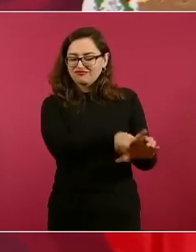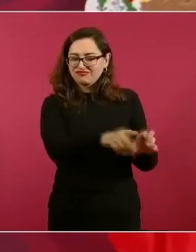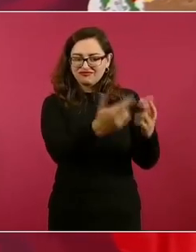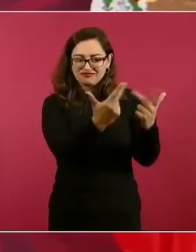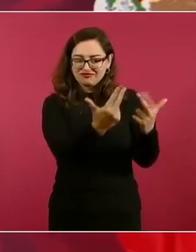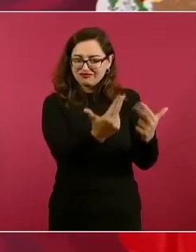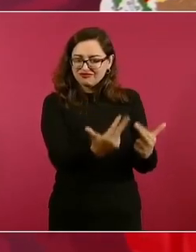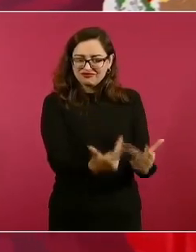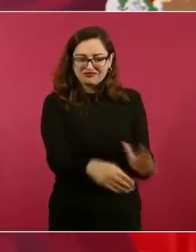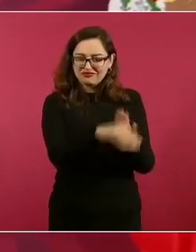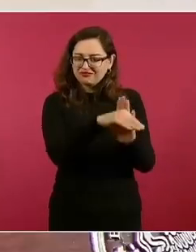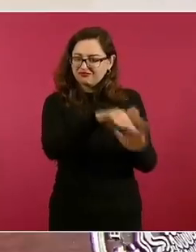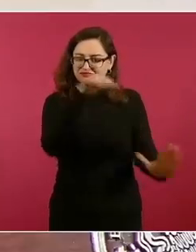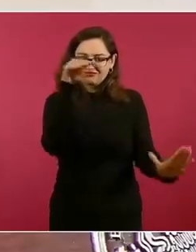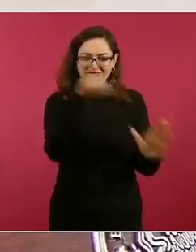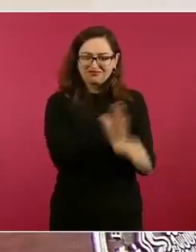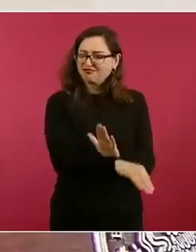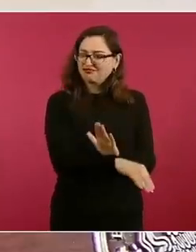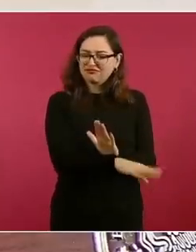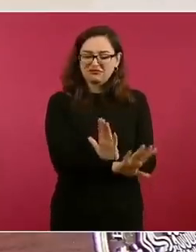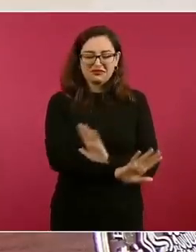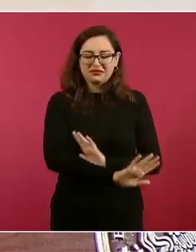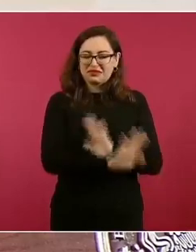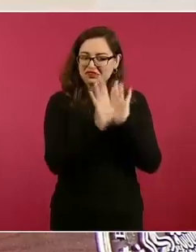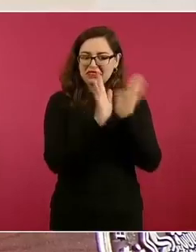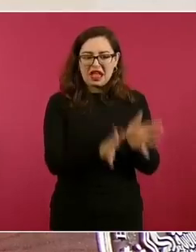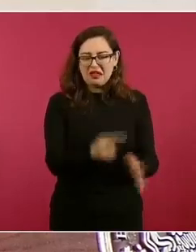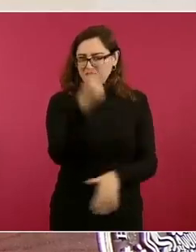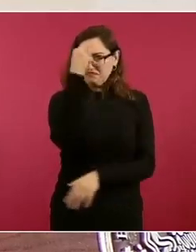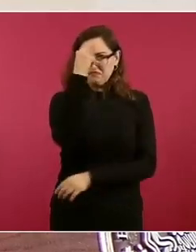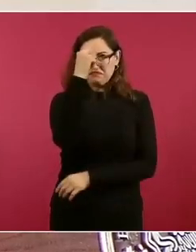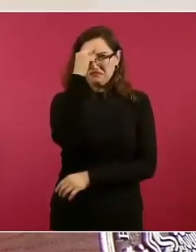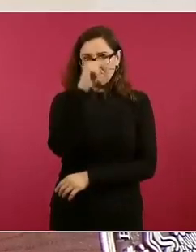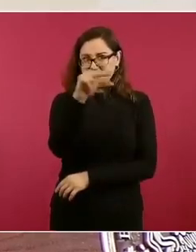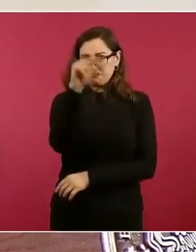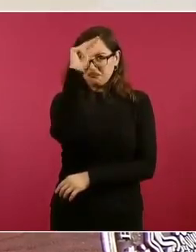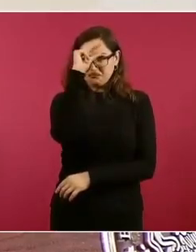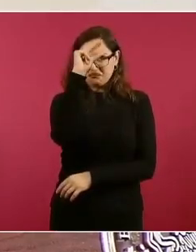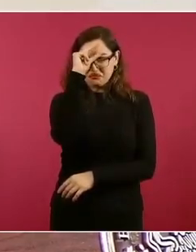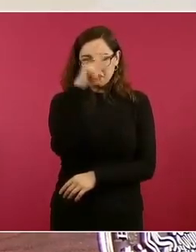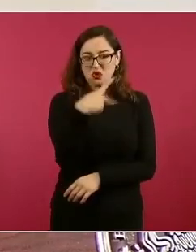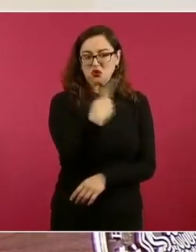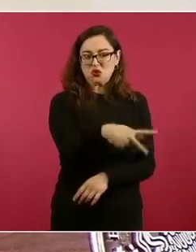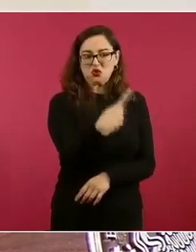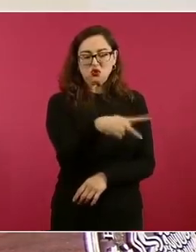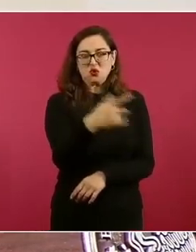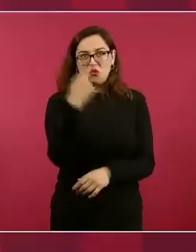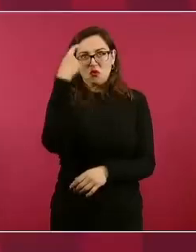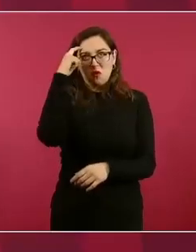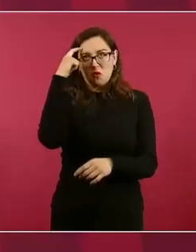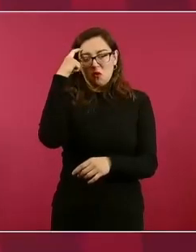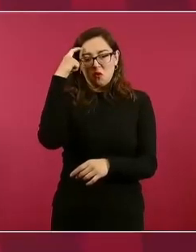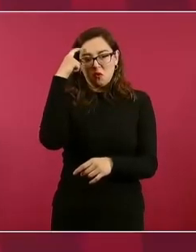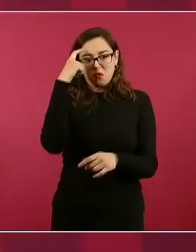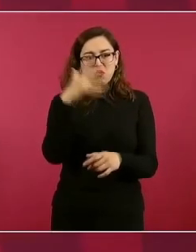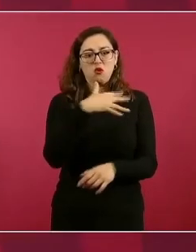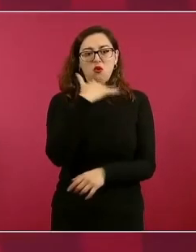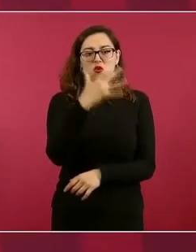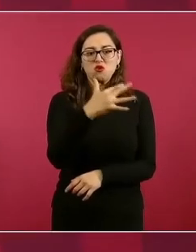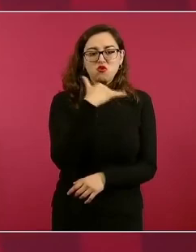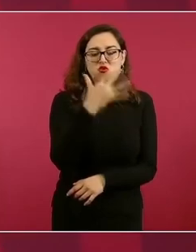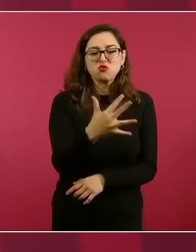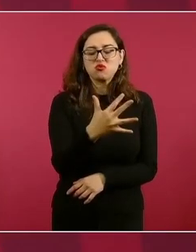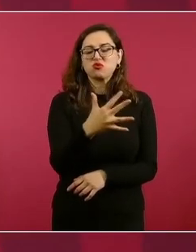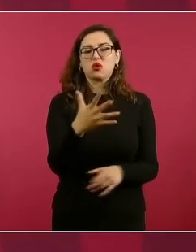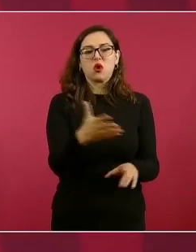es la decadencia de un régimen corrupto,